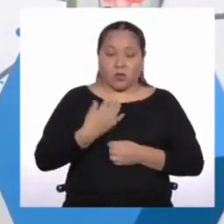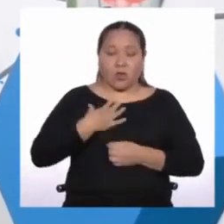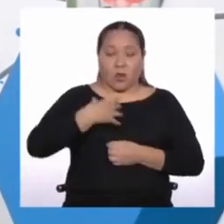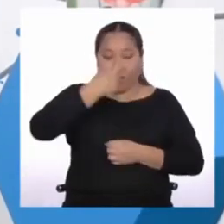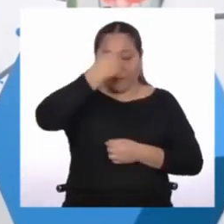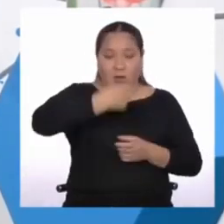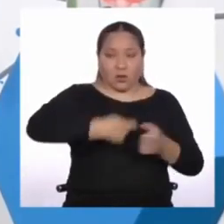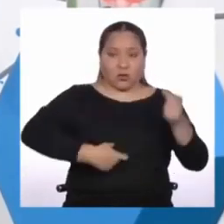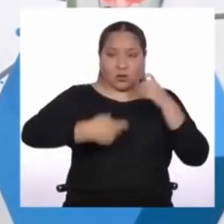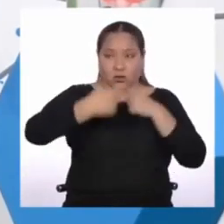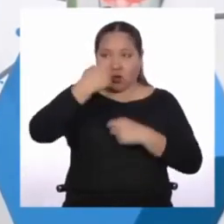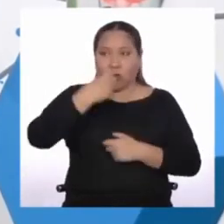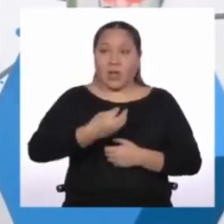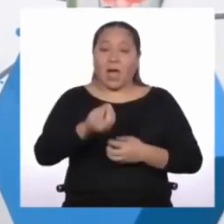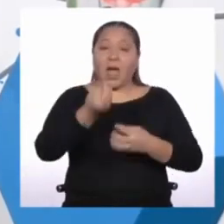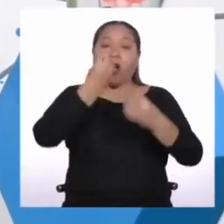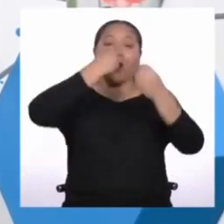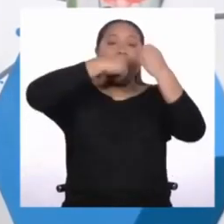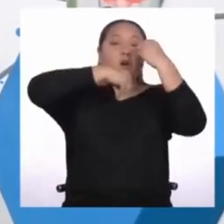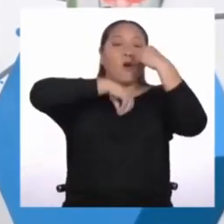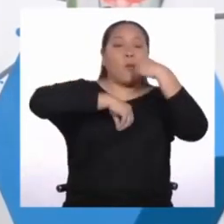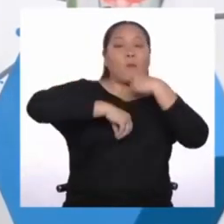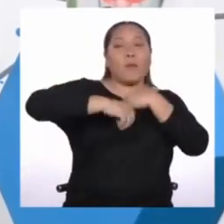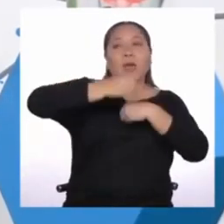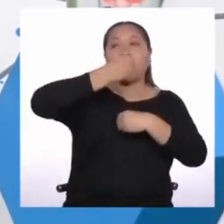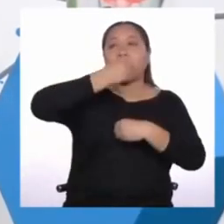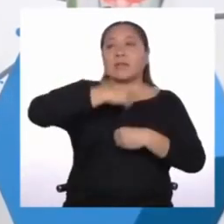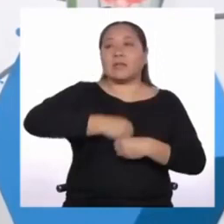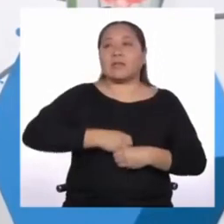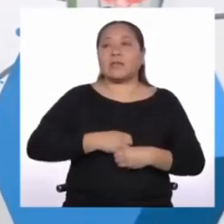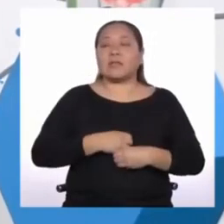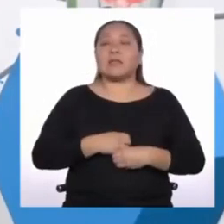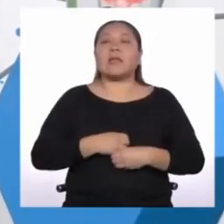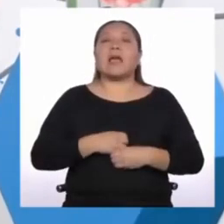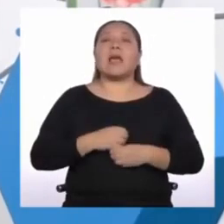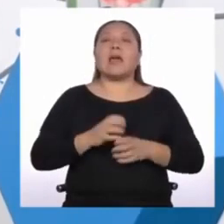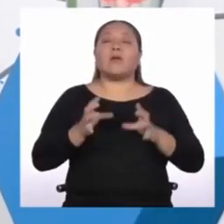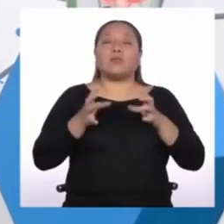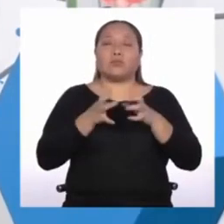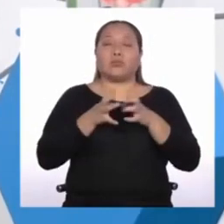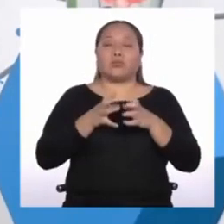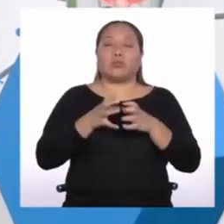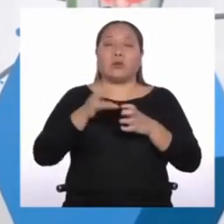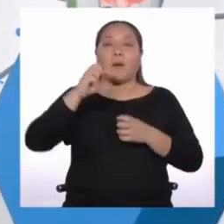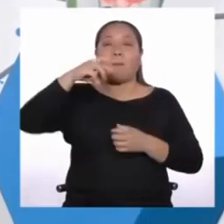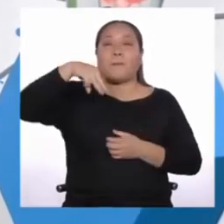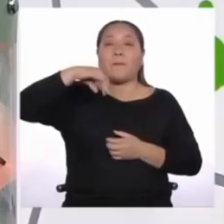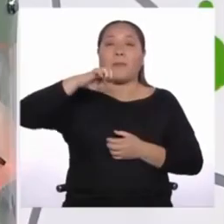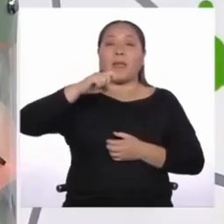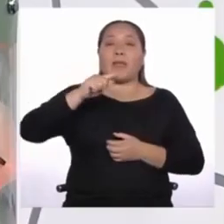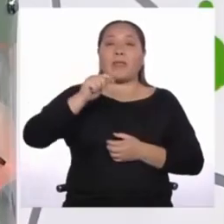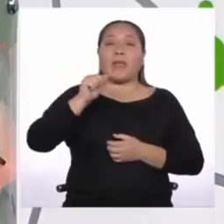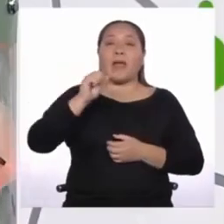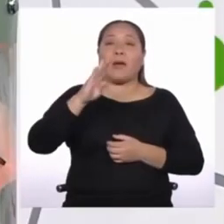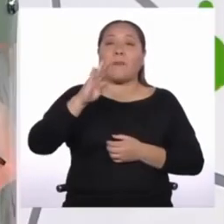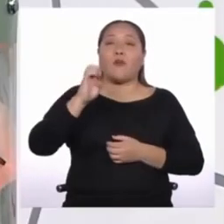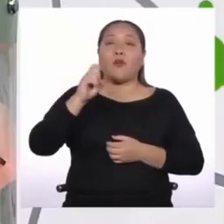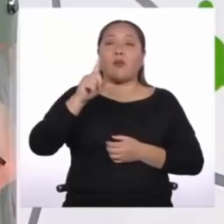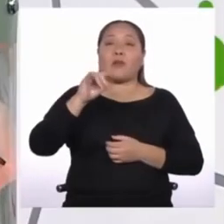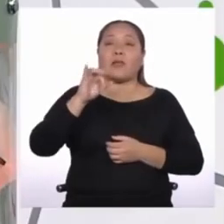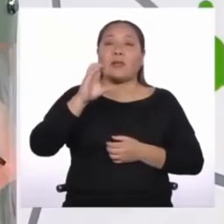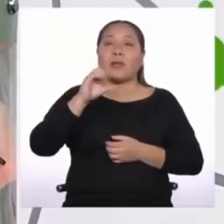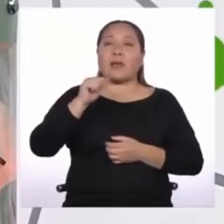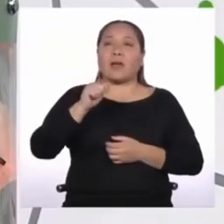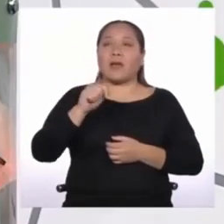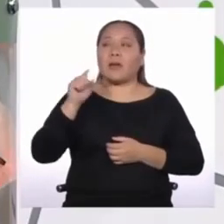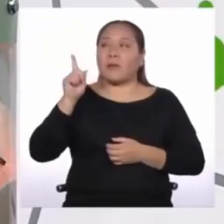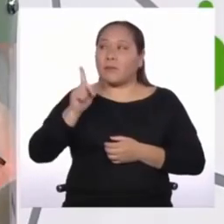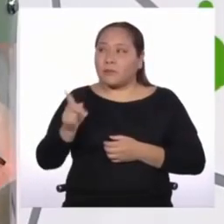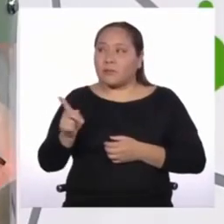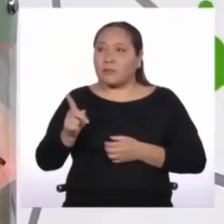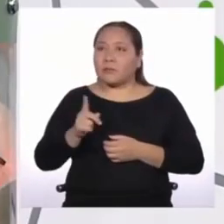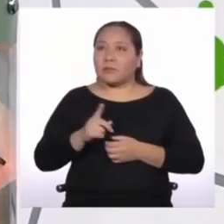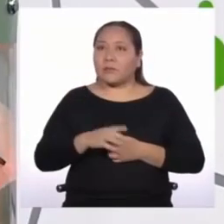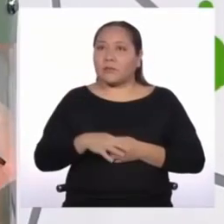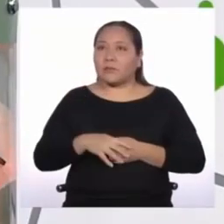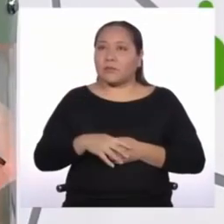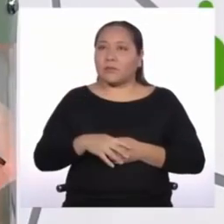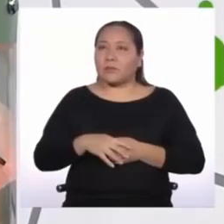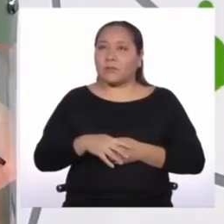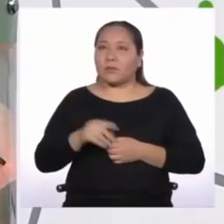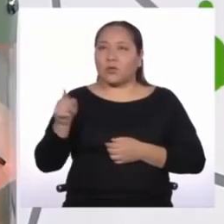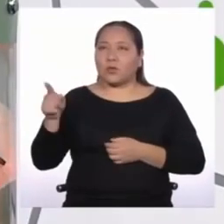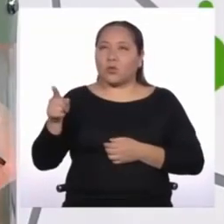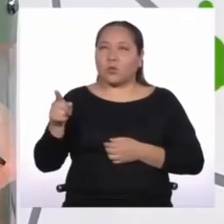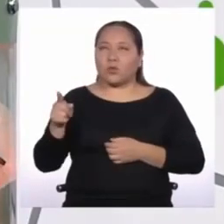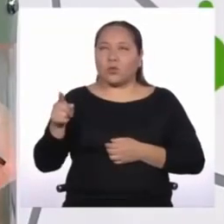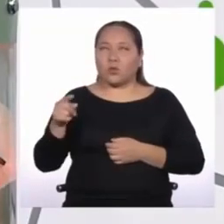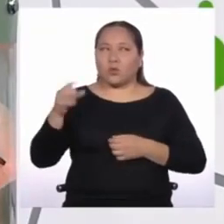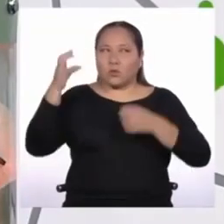humanos, al comer, obtenemos energía metabólica que da movimiento a todo nuestro cuerpo. Pero, ya